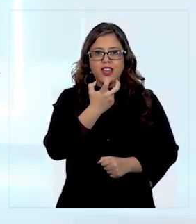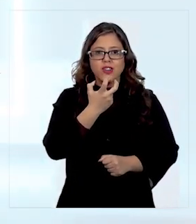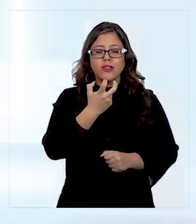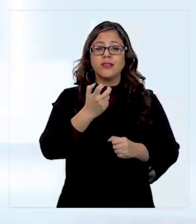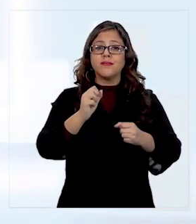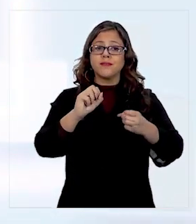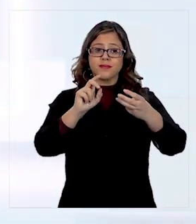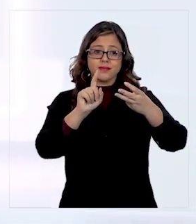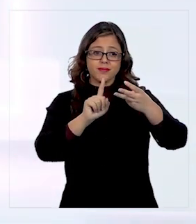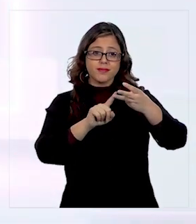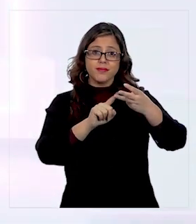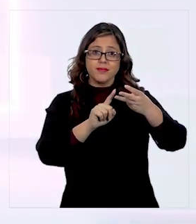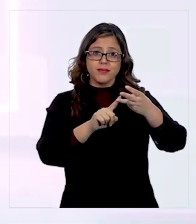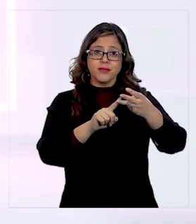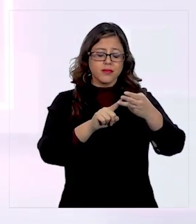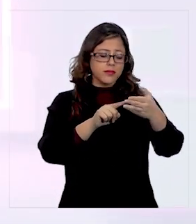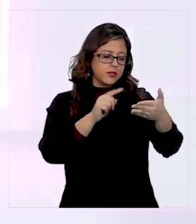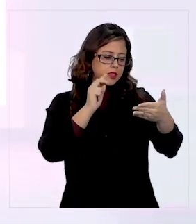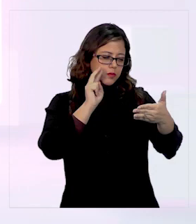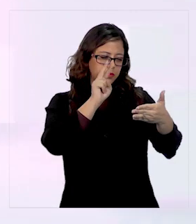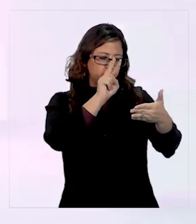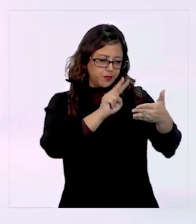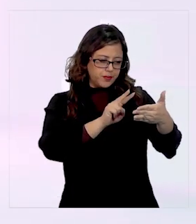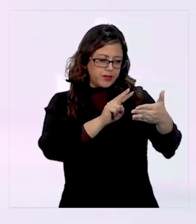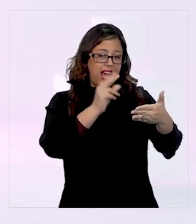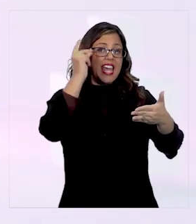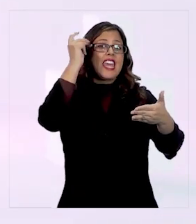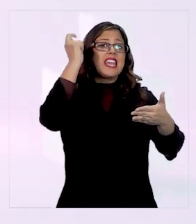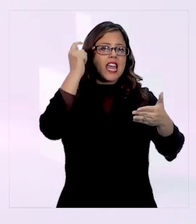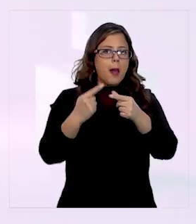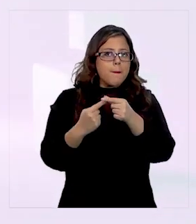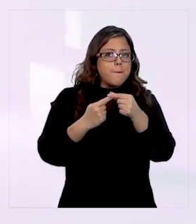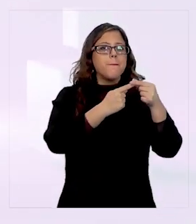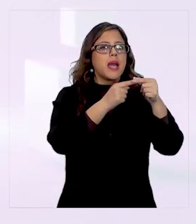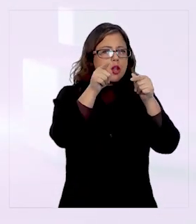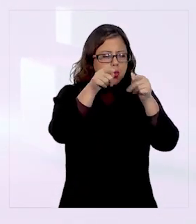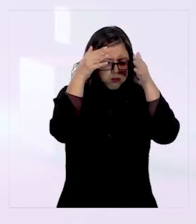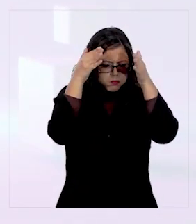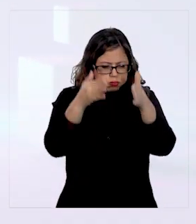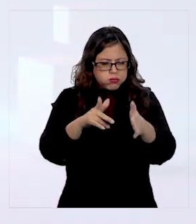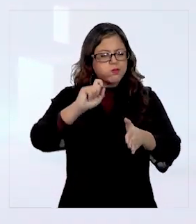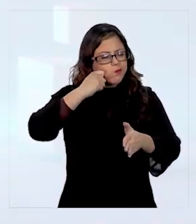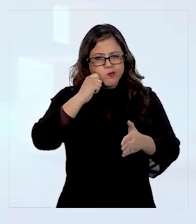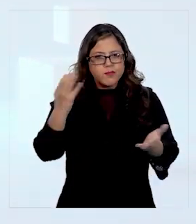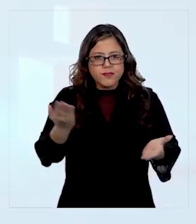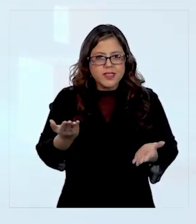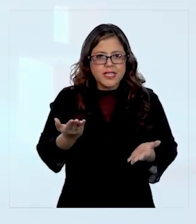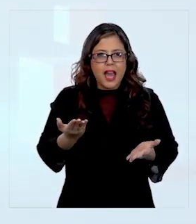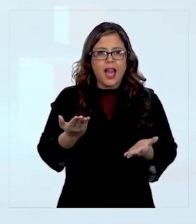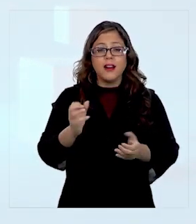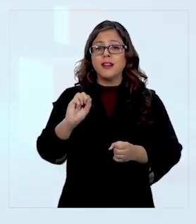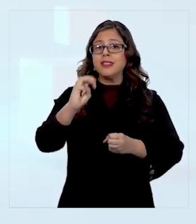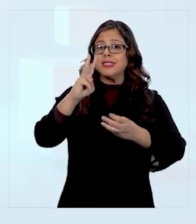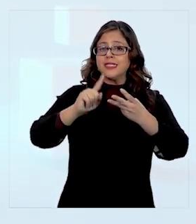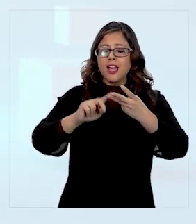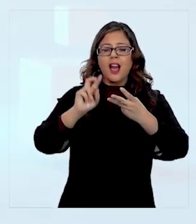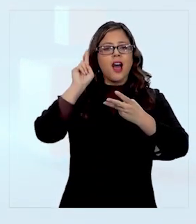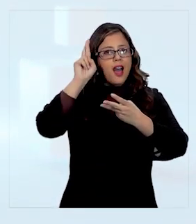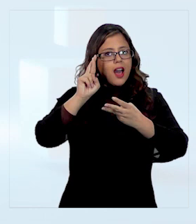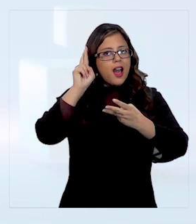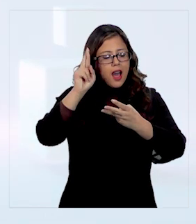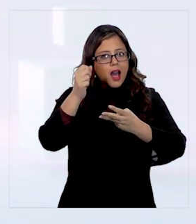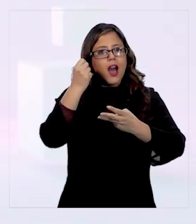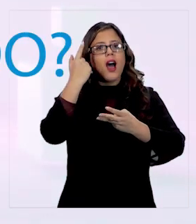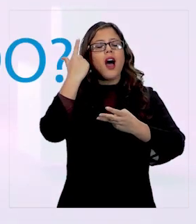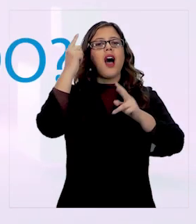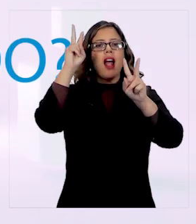Segundo, extrae la idea principal y concéntrate en comprender su significado. Tercero, reflexiona sobre la